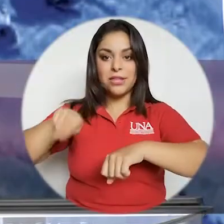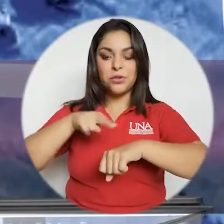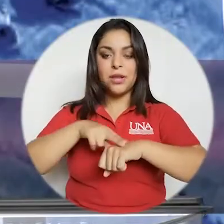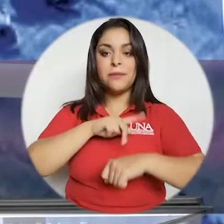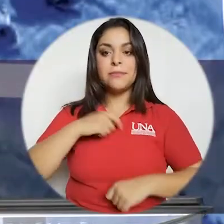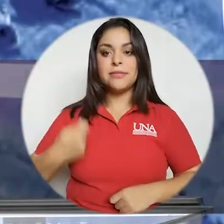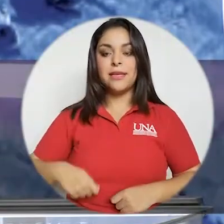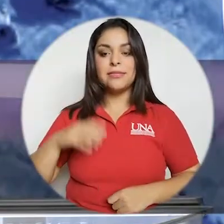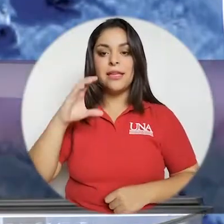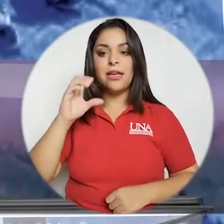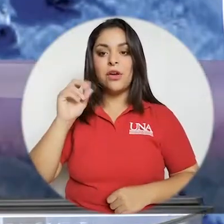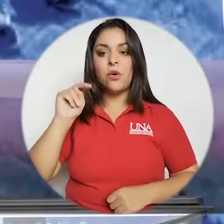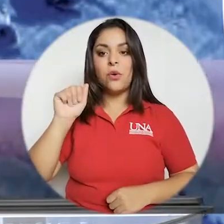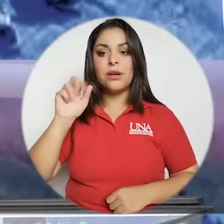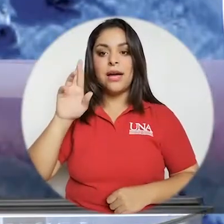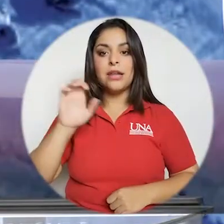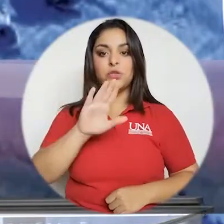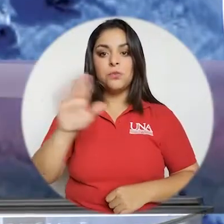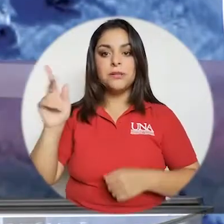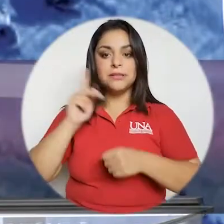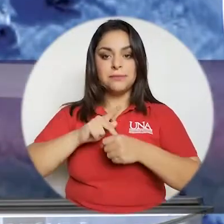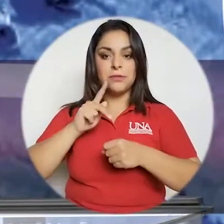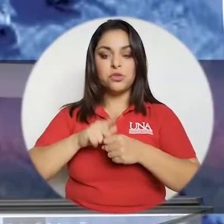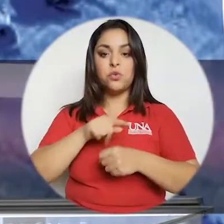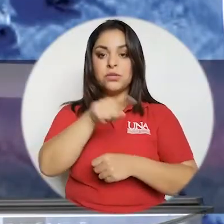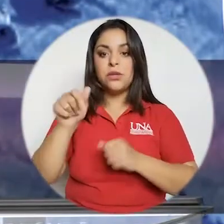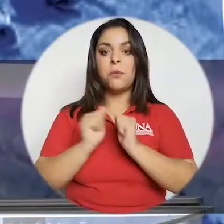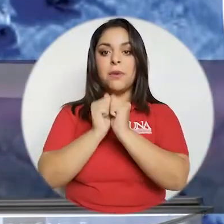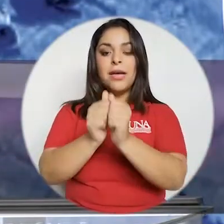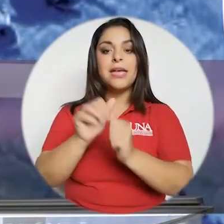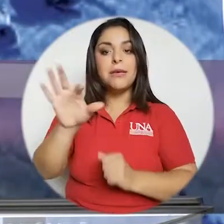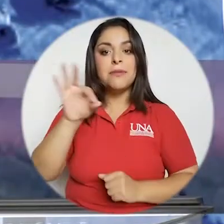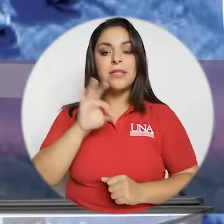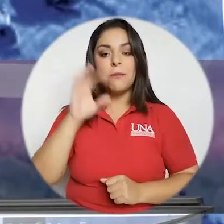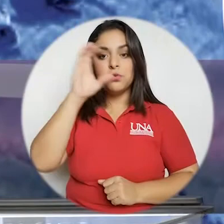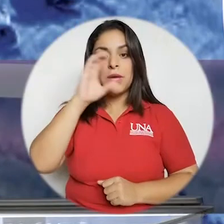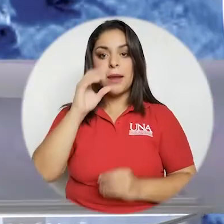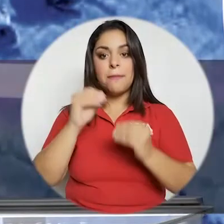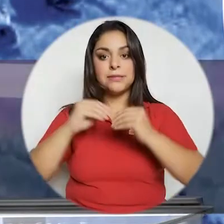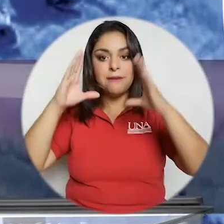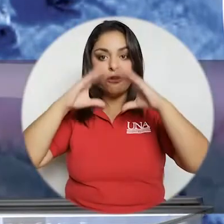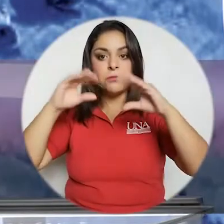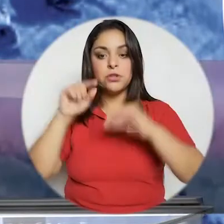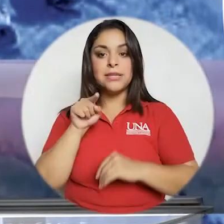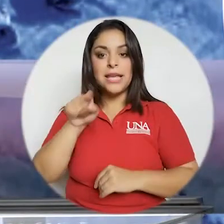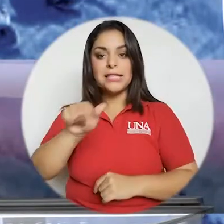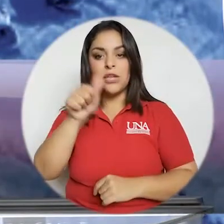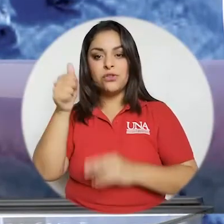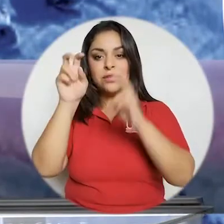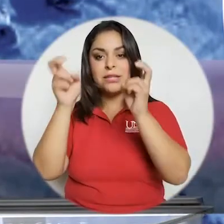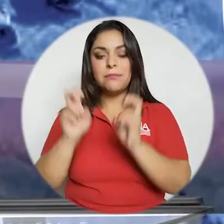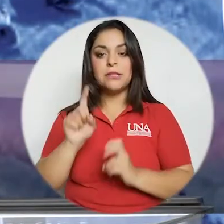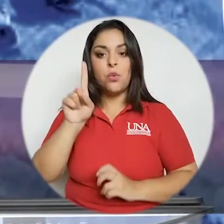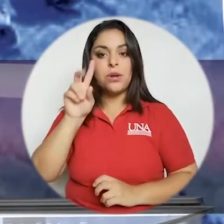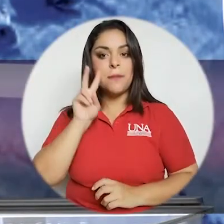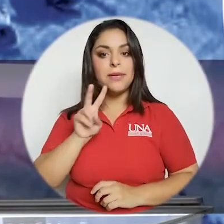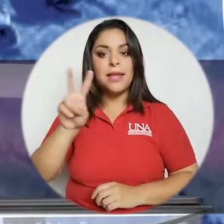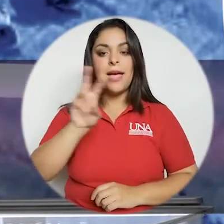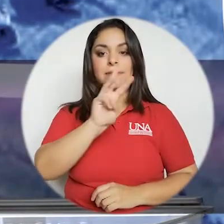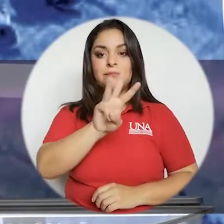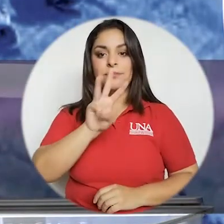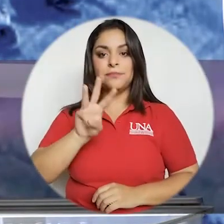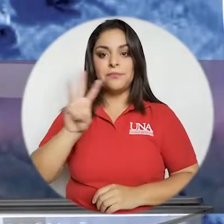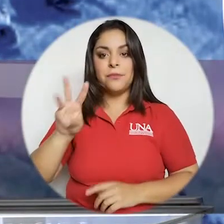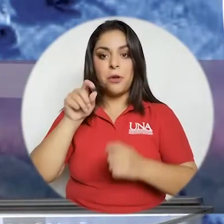nacional presidente de conare por su participación y a ustedes por acompañarnos les invitamos a buscar más información sobre este y otros temas de una